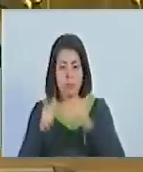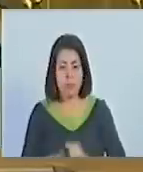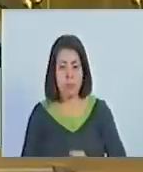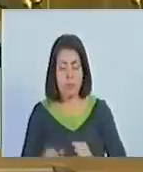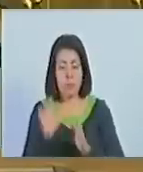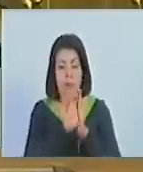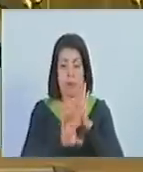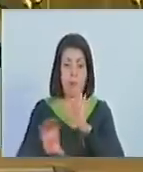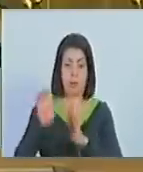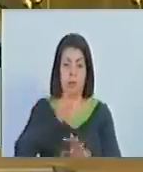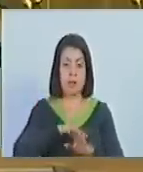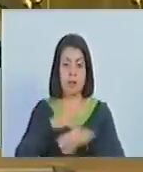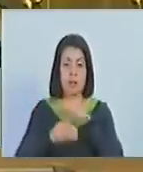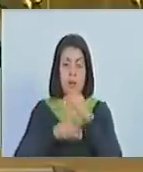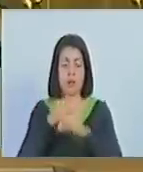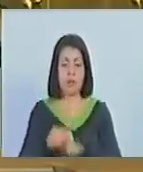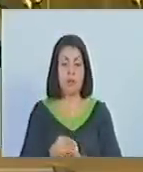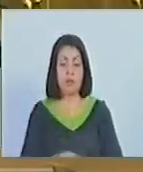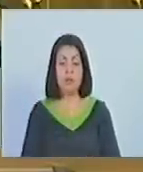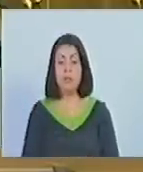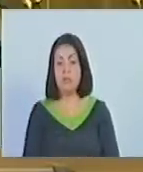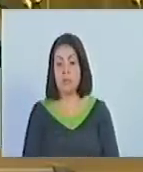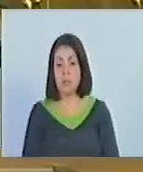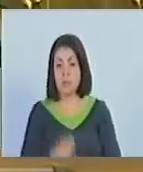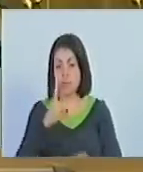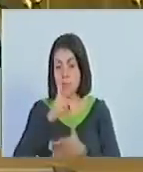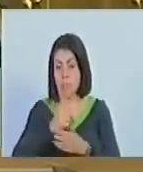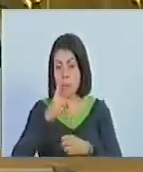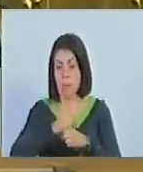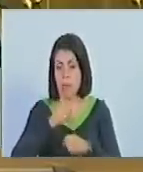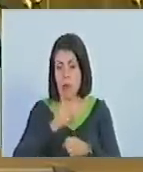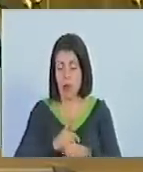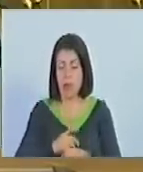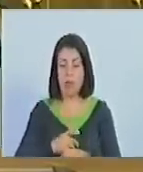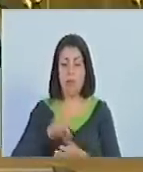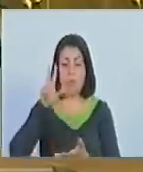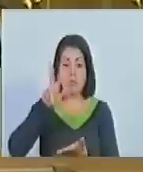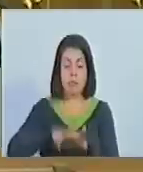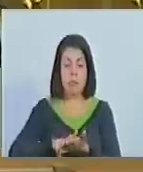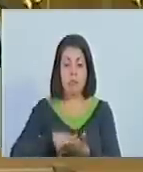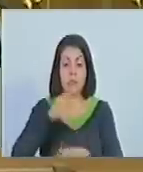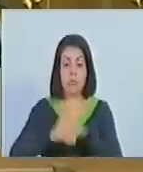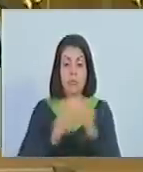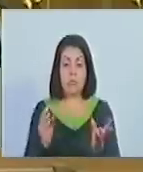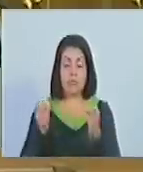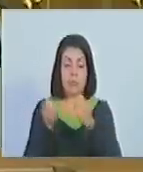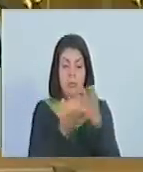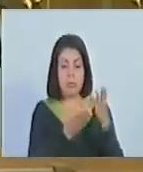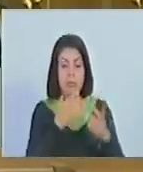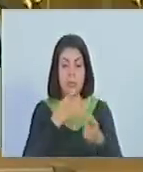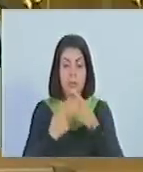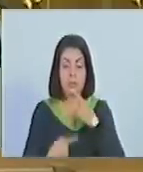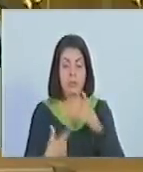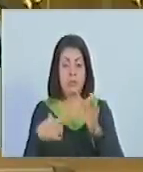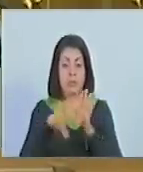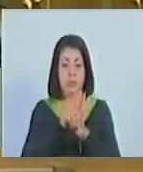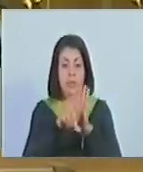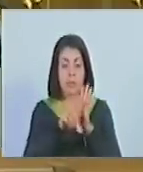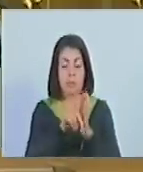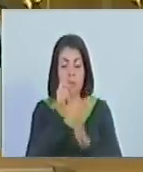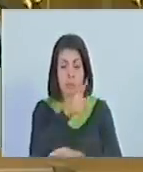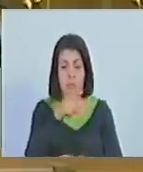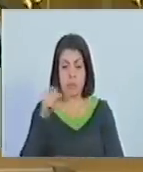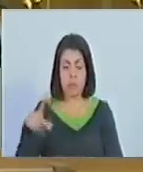y capítulos donde corresponda, con los datos de sanción y promulgación de conformidad con lo establecido en el artículo